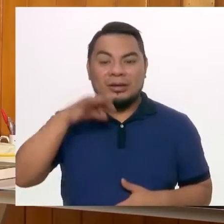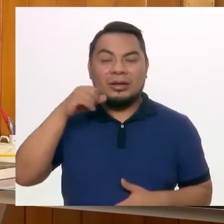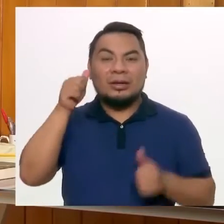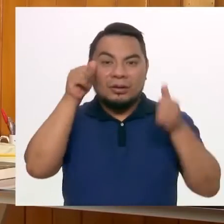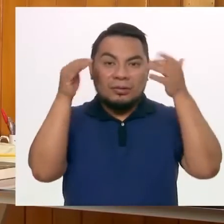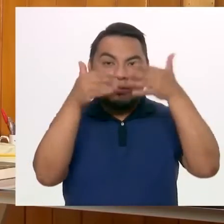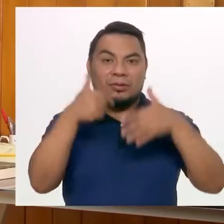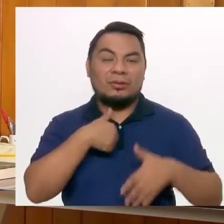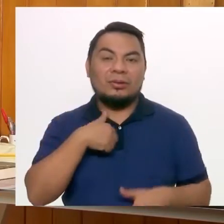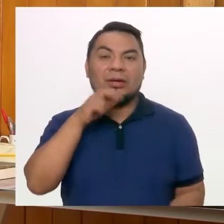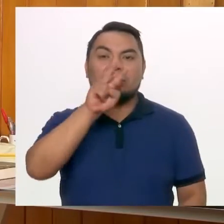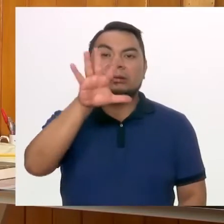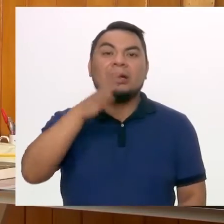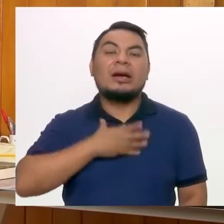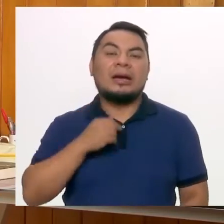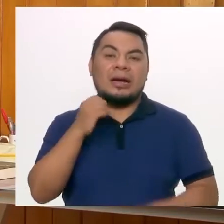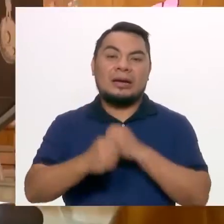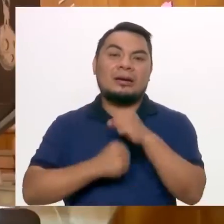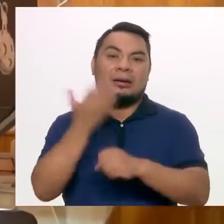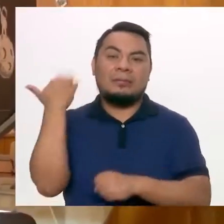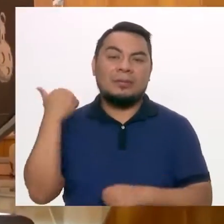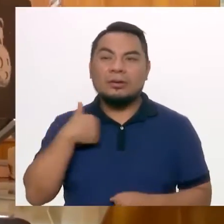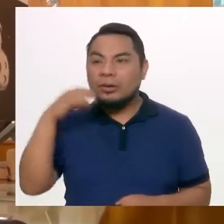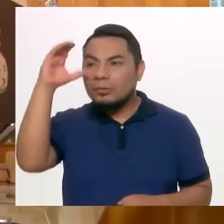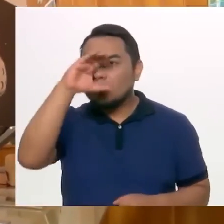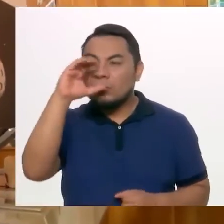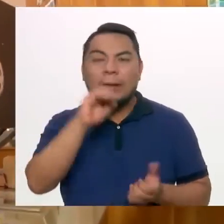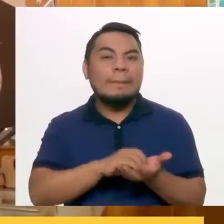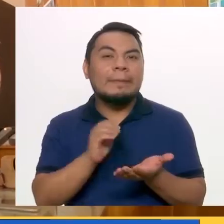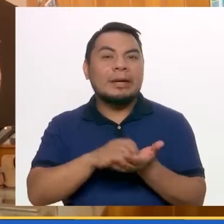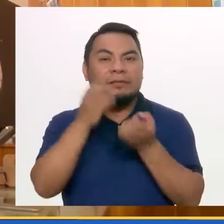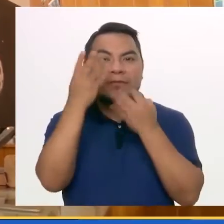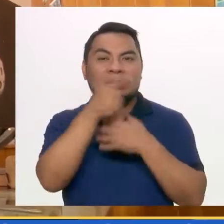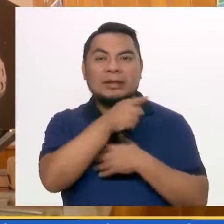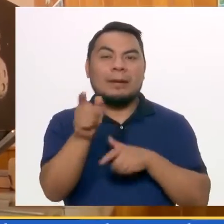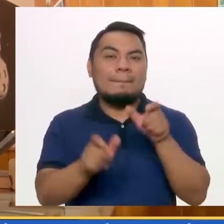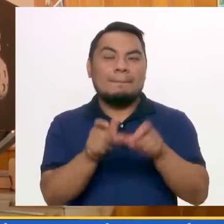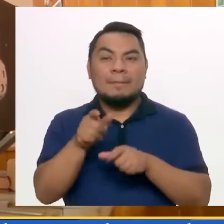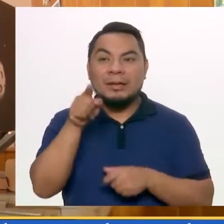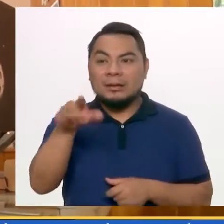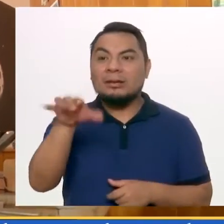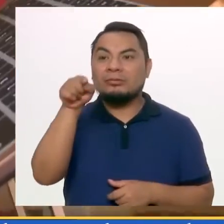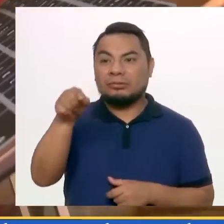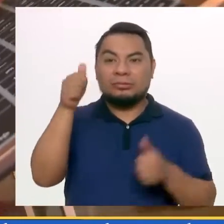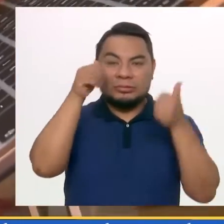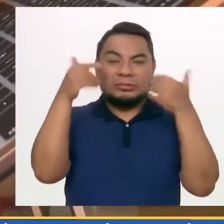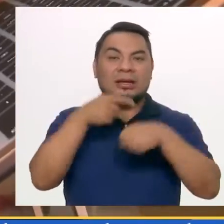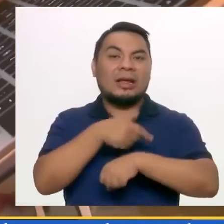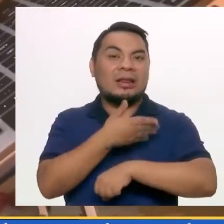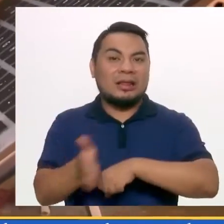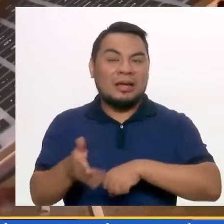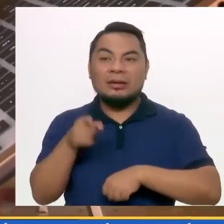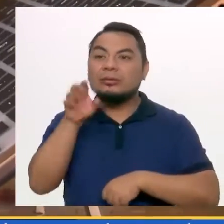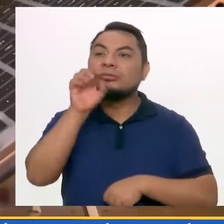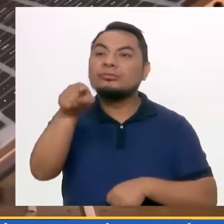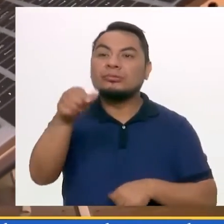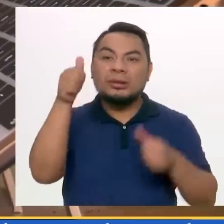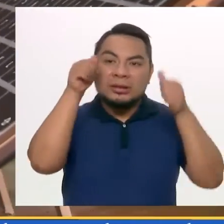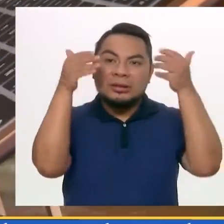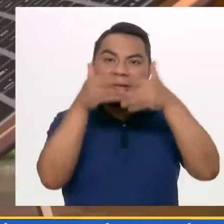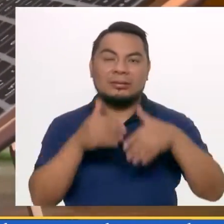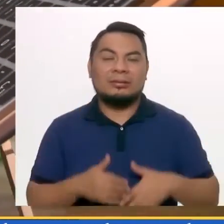era autista a los 25 años, el año pasado. Empecé a buscar más información respecto a estas personas que han sido diagnosticadas de forma tardía